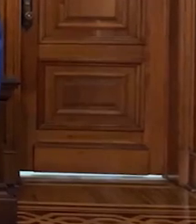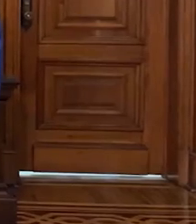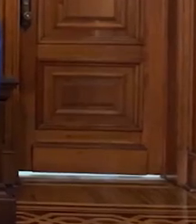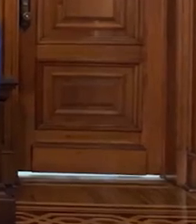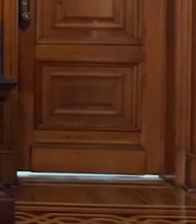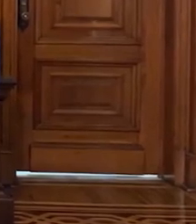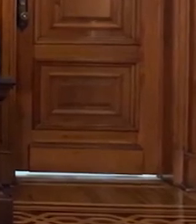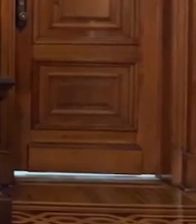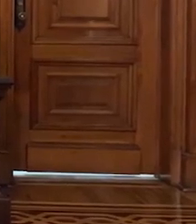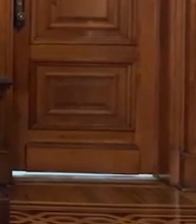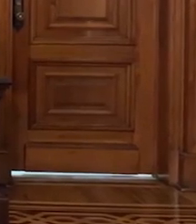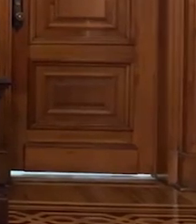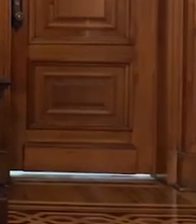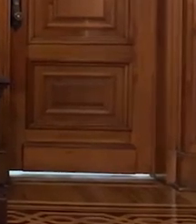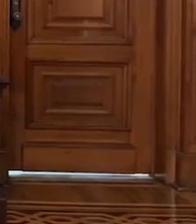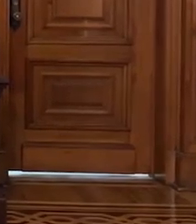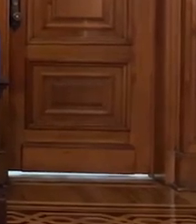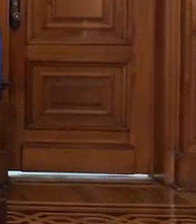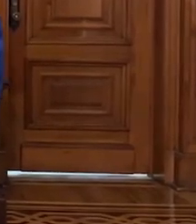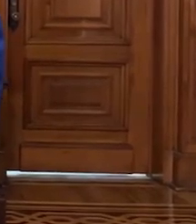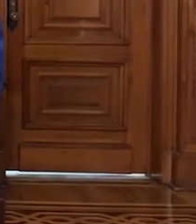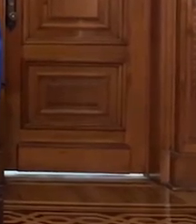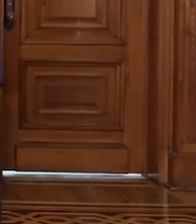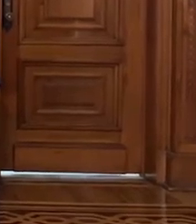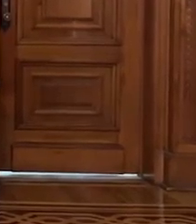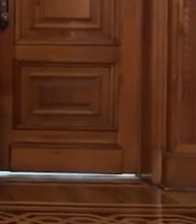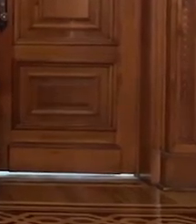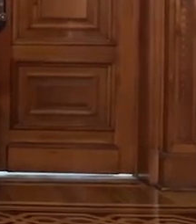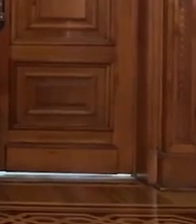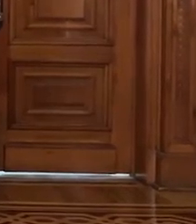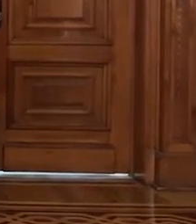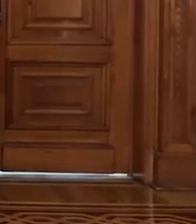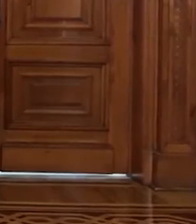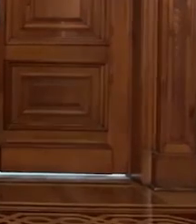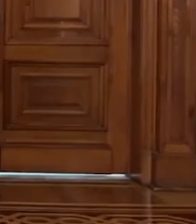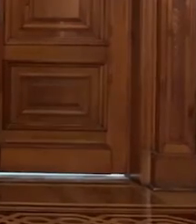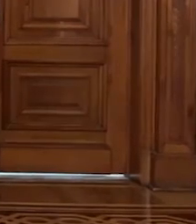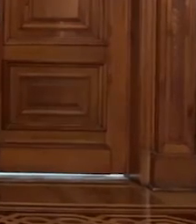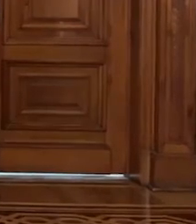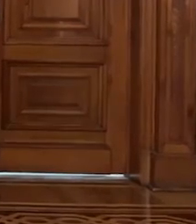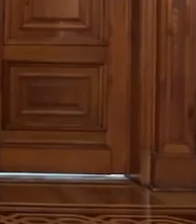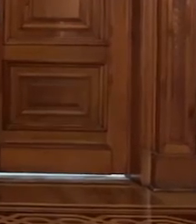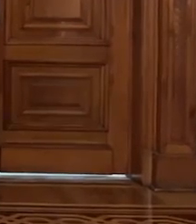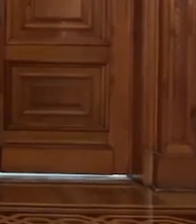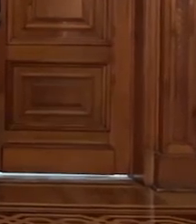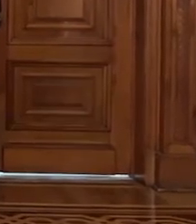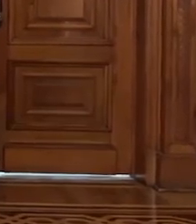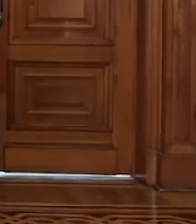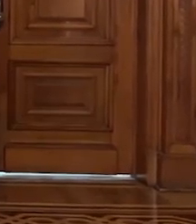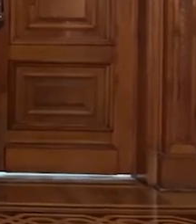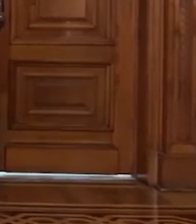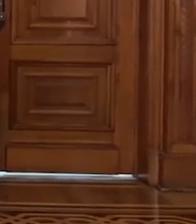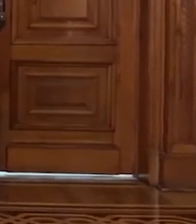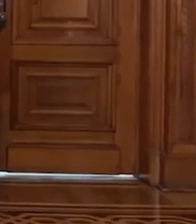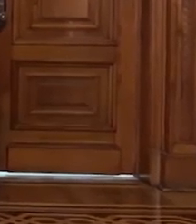el mundo. La verdad, no hay palabras. Me siento como nervioso, pero feliz de estar aquí contigo.